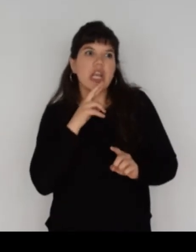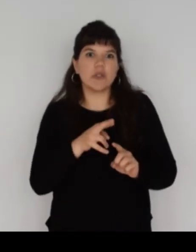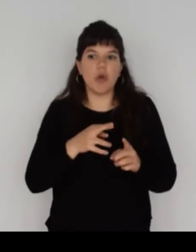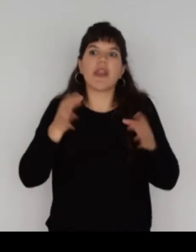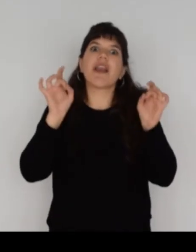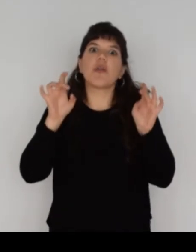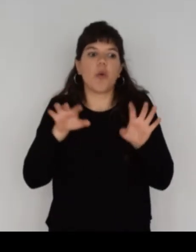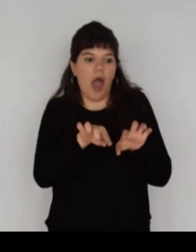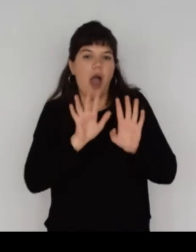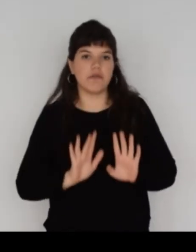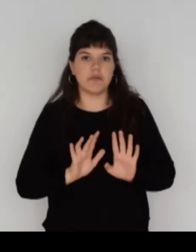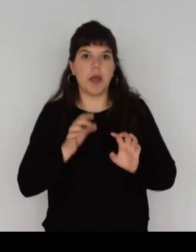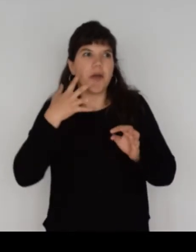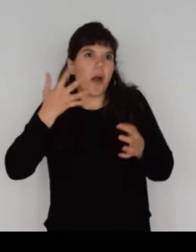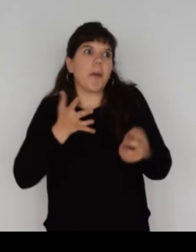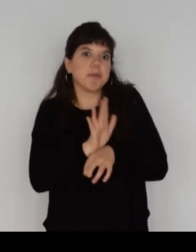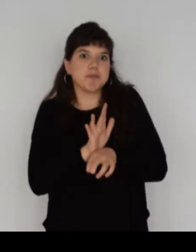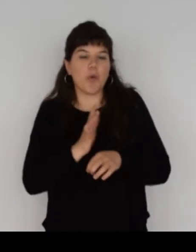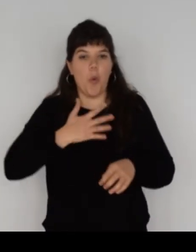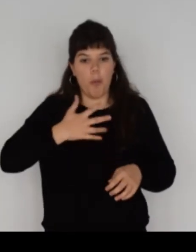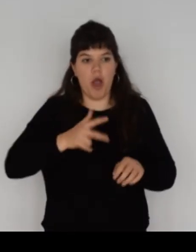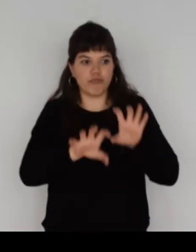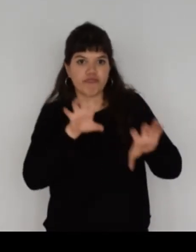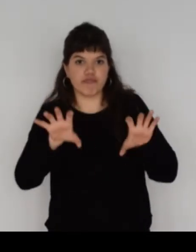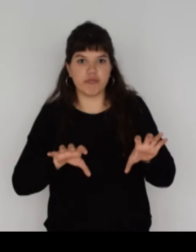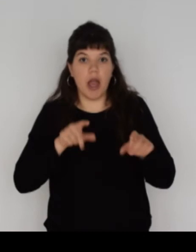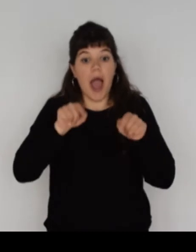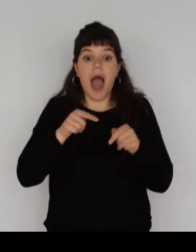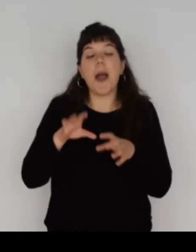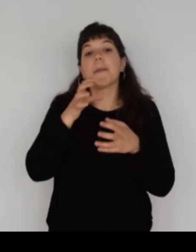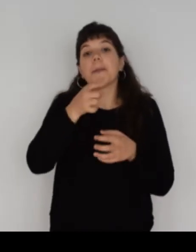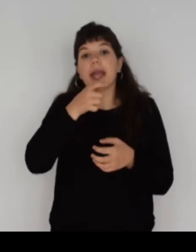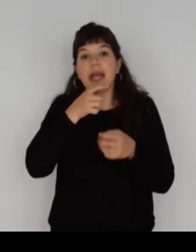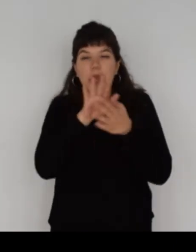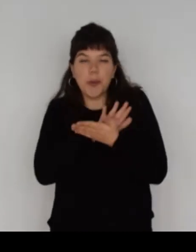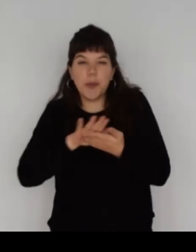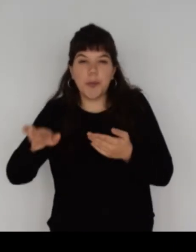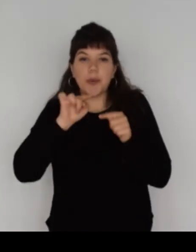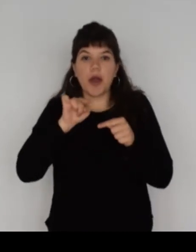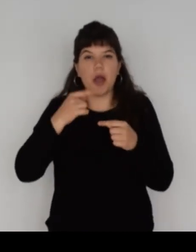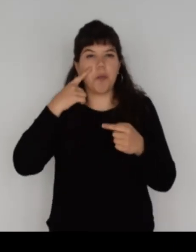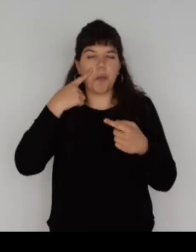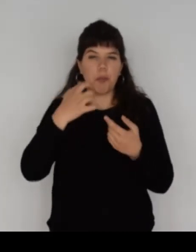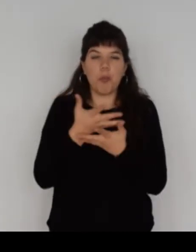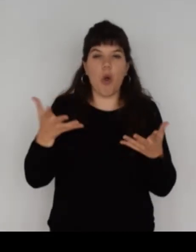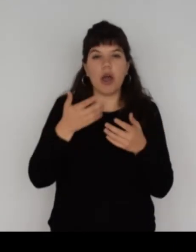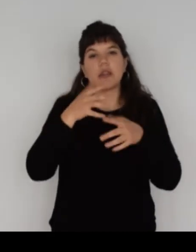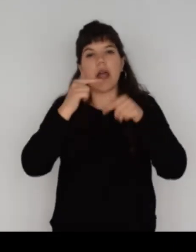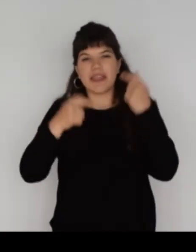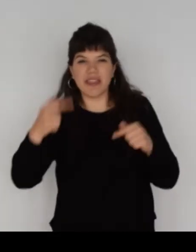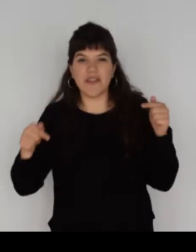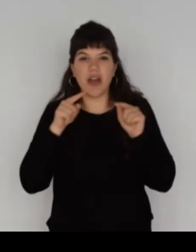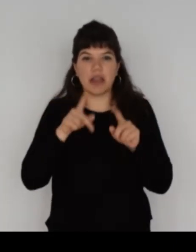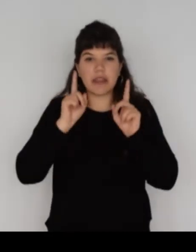erosión natural. Simbólicamente, la piedra lisa aquí es lo contrario de lo disparejo y turbio en el tratamiento de las masas